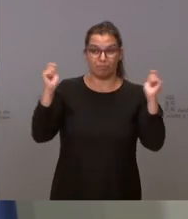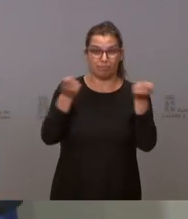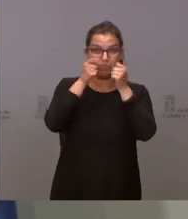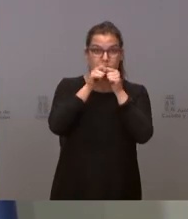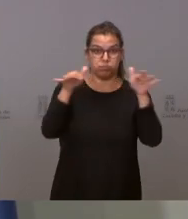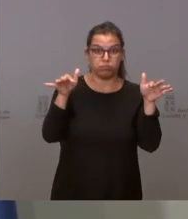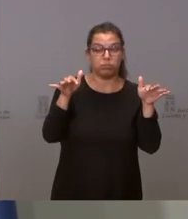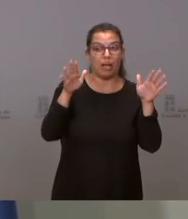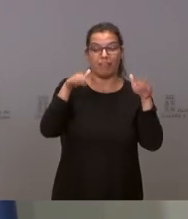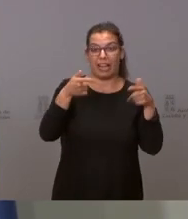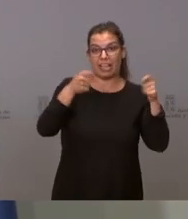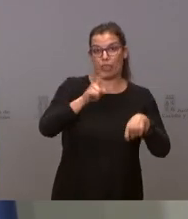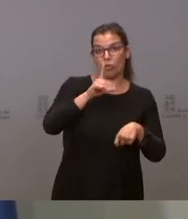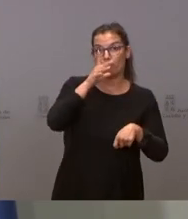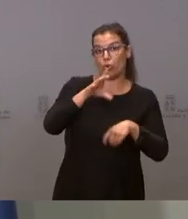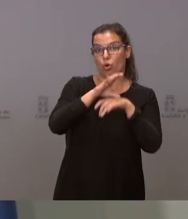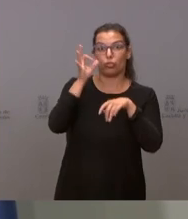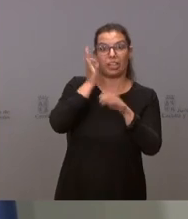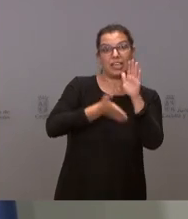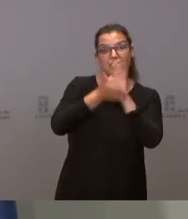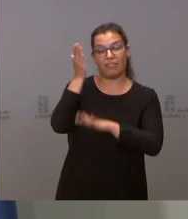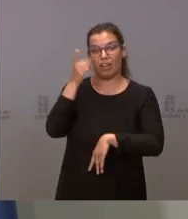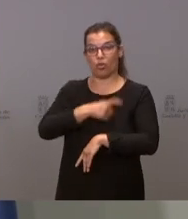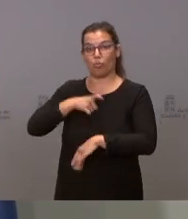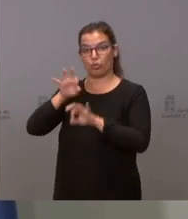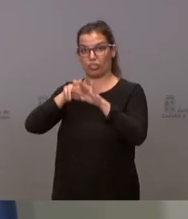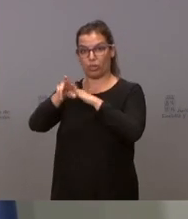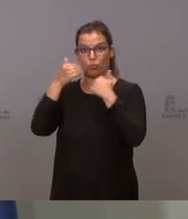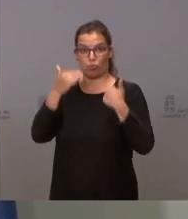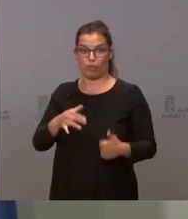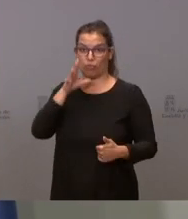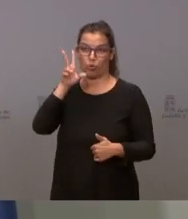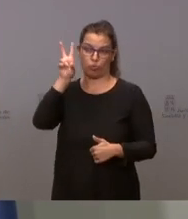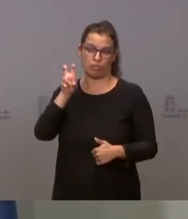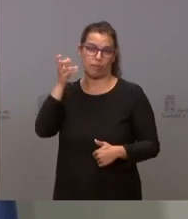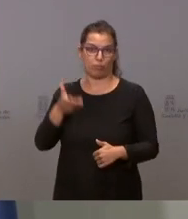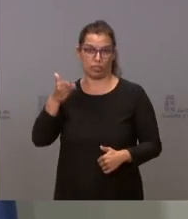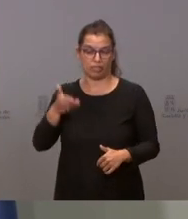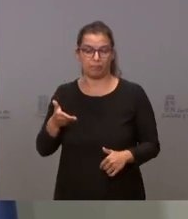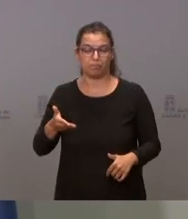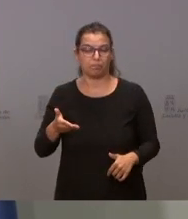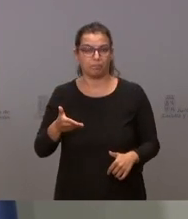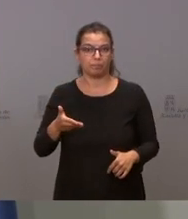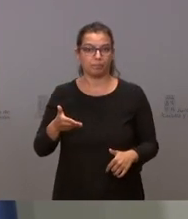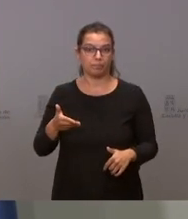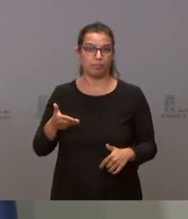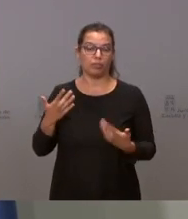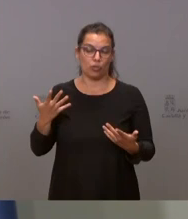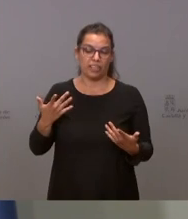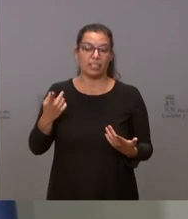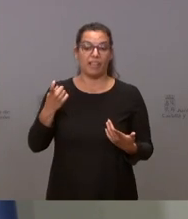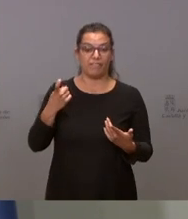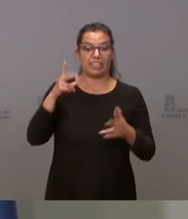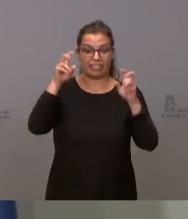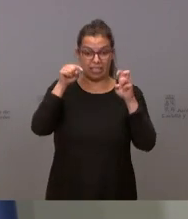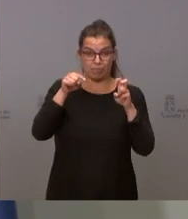consejera ha tenido que salir a la Comisión de Recursos Humanos en la cual teníamos un asunto importante que queda pendiente de